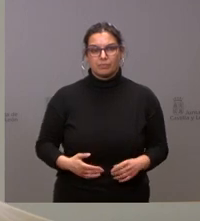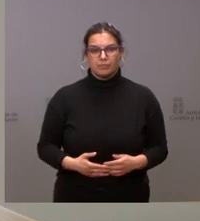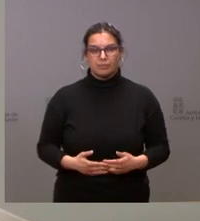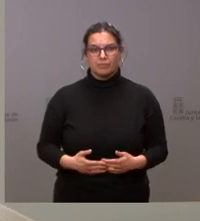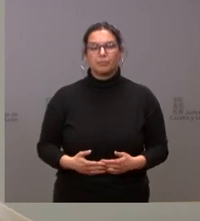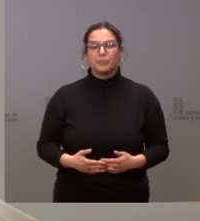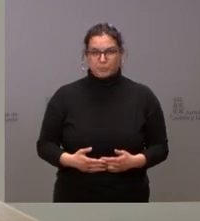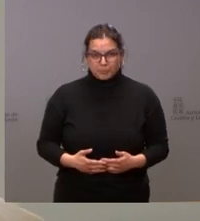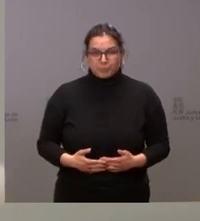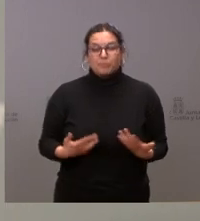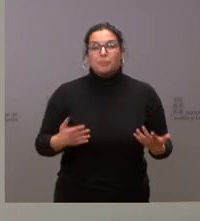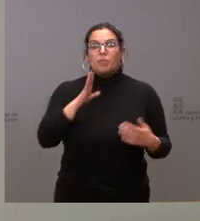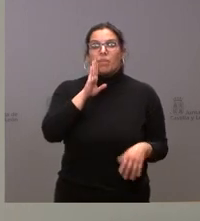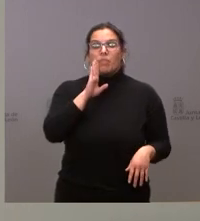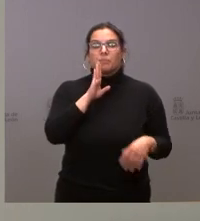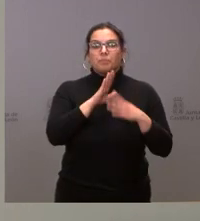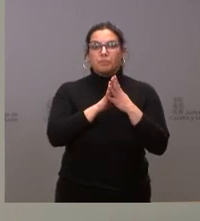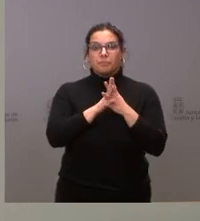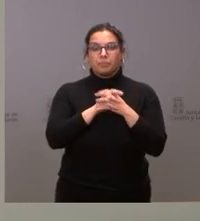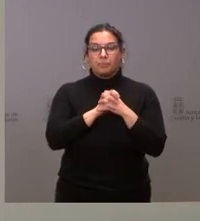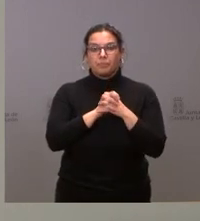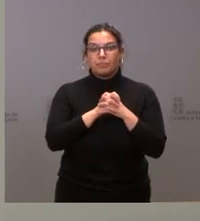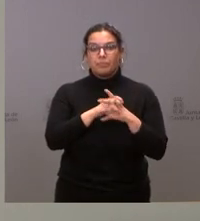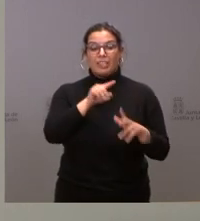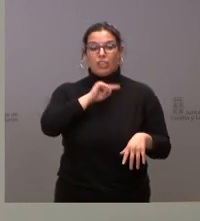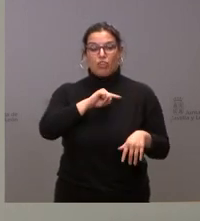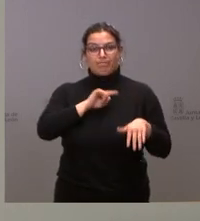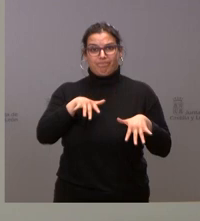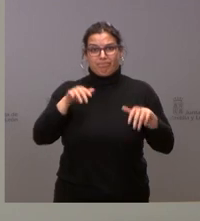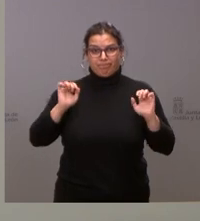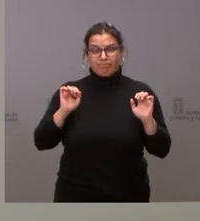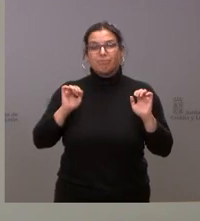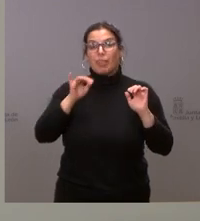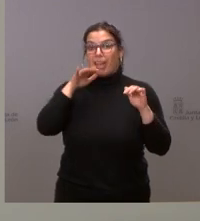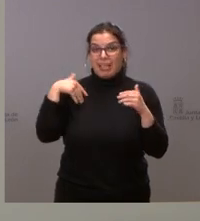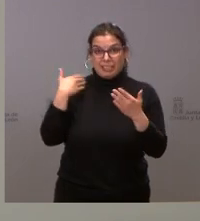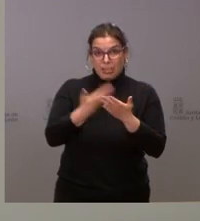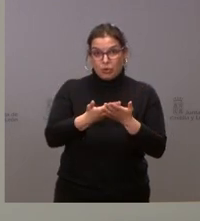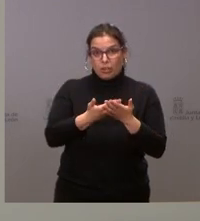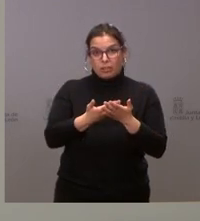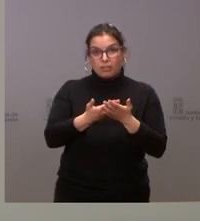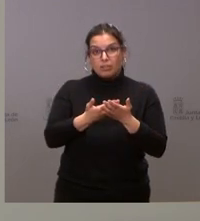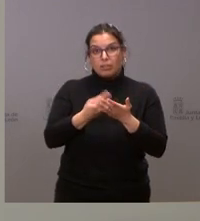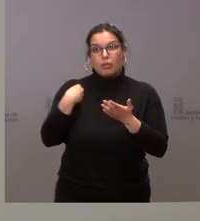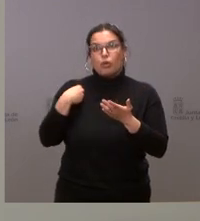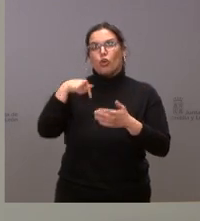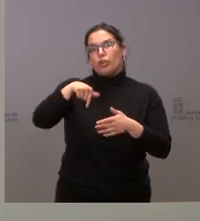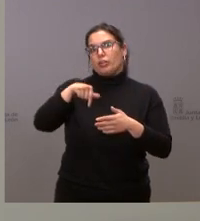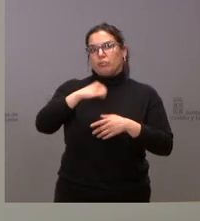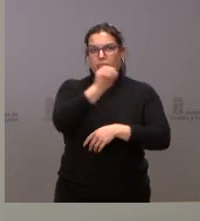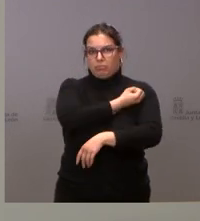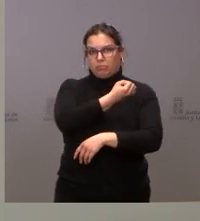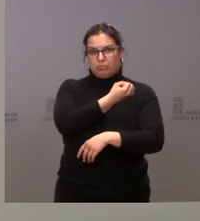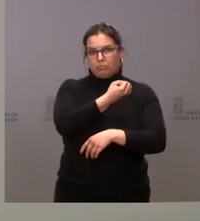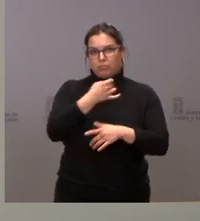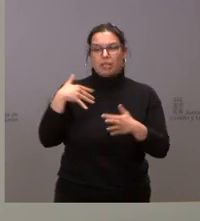Sí, como les digo, objetores de conciencia hasta este momento. Hoy lo que hacemos es regular el registro. Hasta este momento